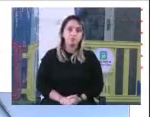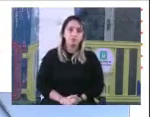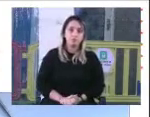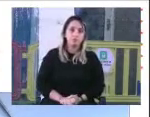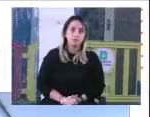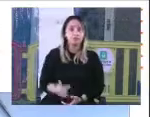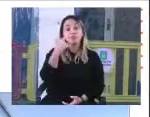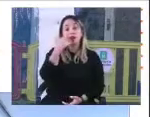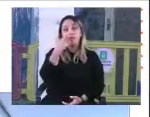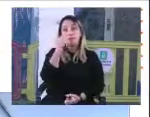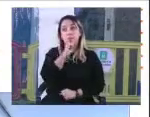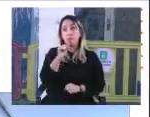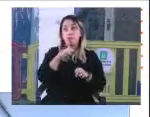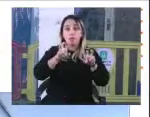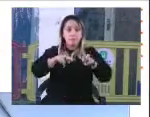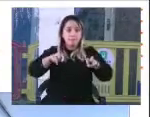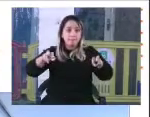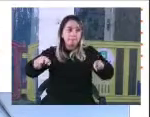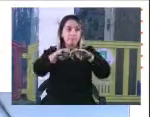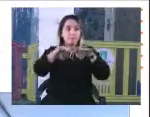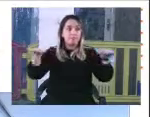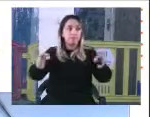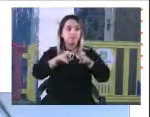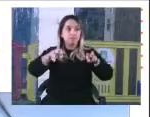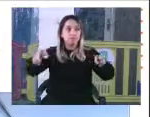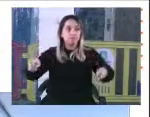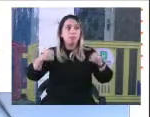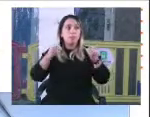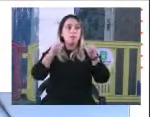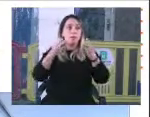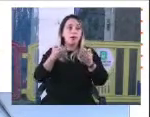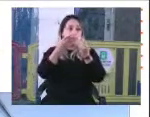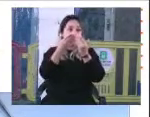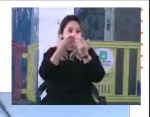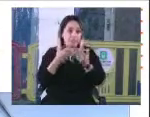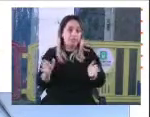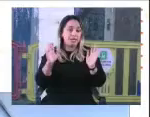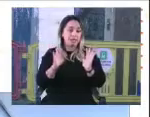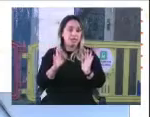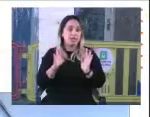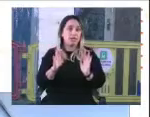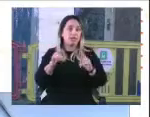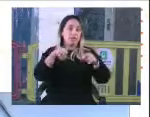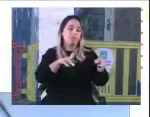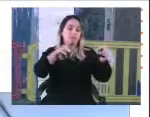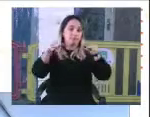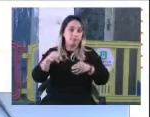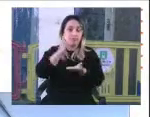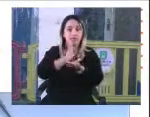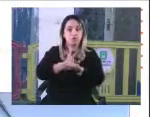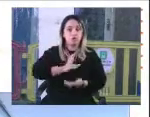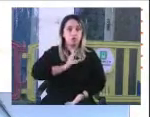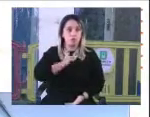ya terminar de completar la mesa para dar inicio entonces a este segmento de derechos